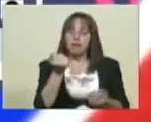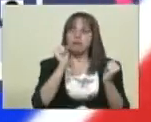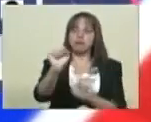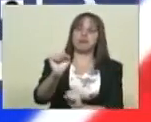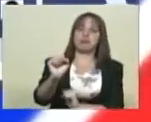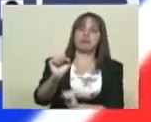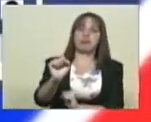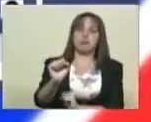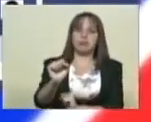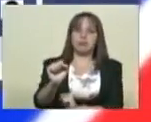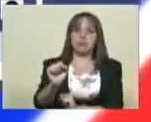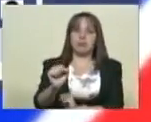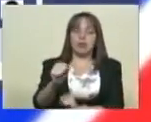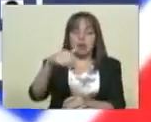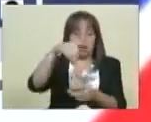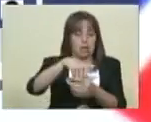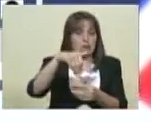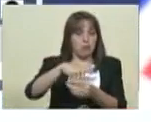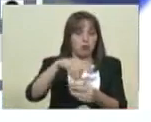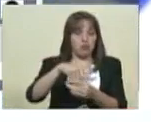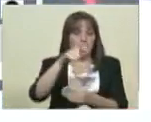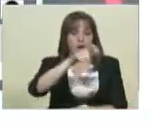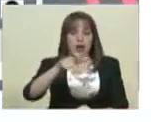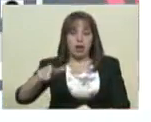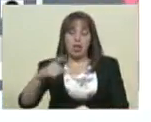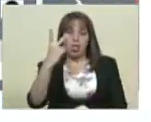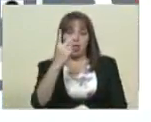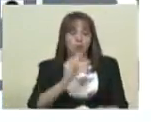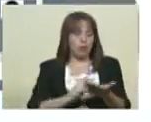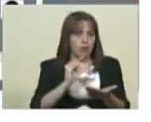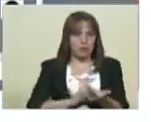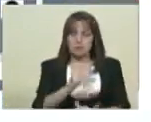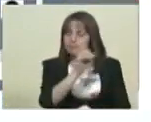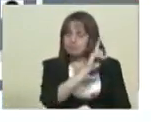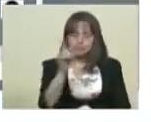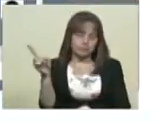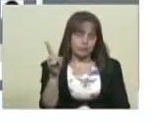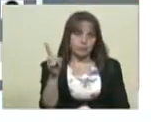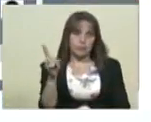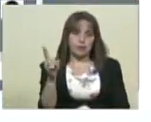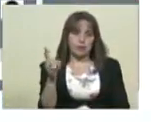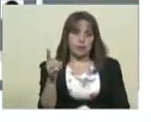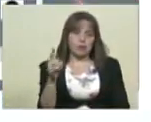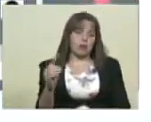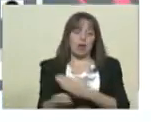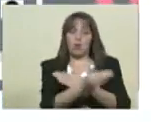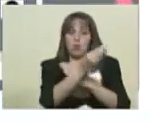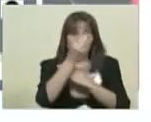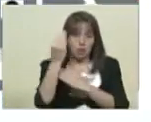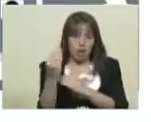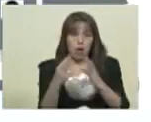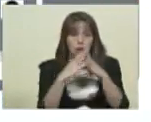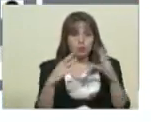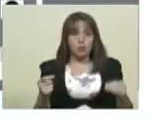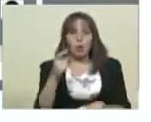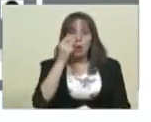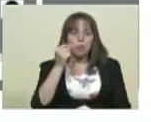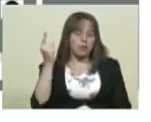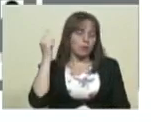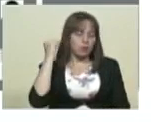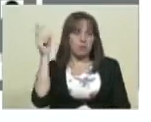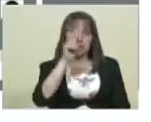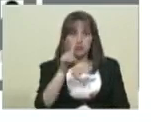por todos los medios que lo puedan hacer. ¿Por qué? Porque esa es una protección para la mayoría de las venezolanas y los venezolanos. Los